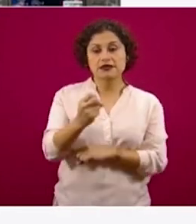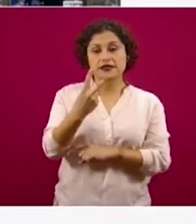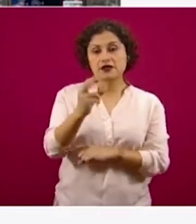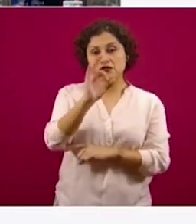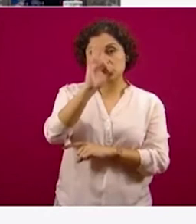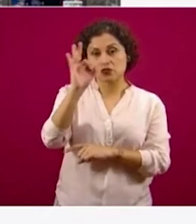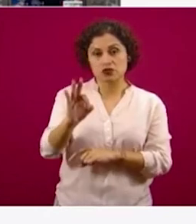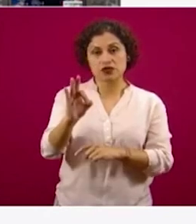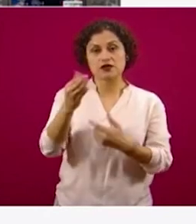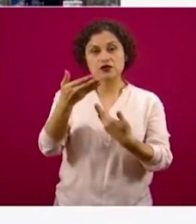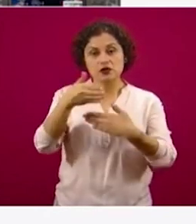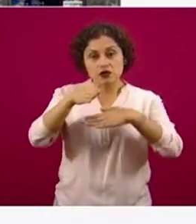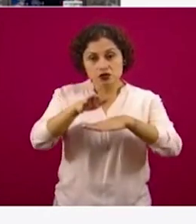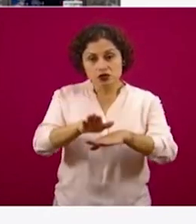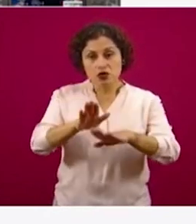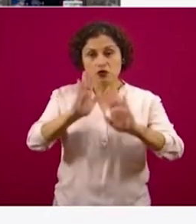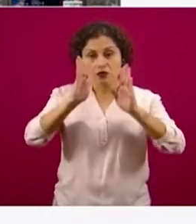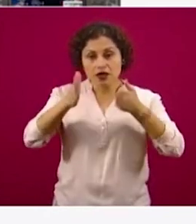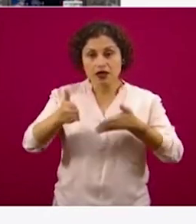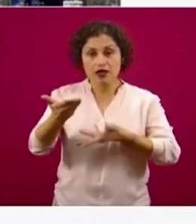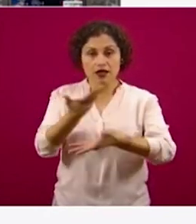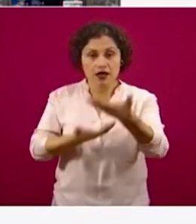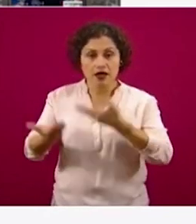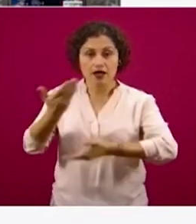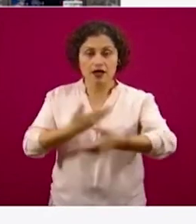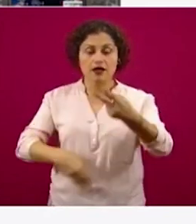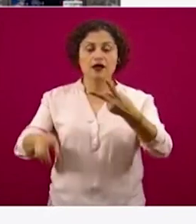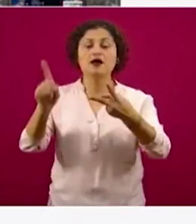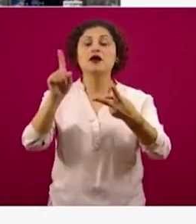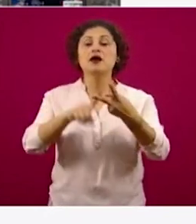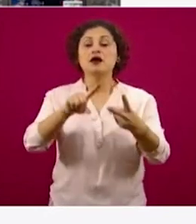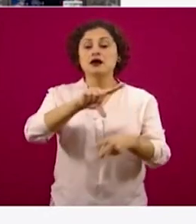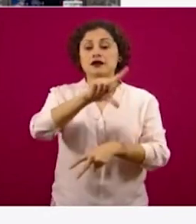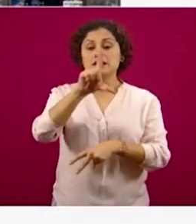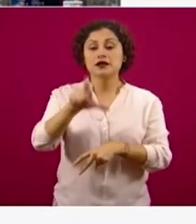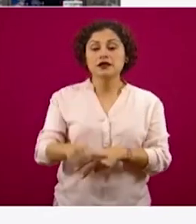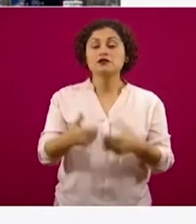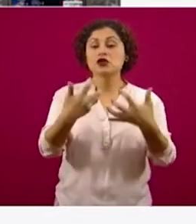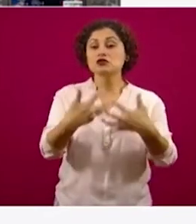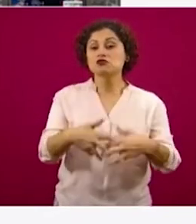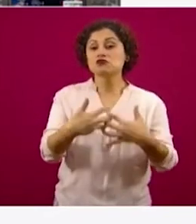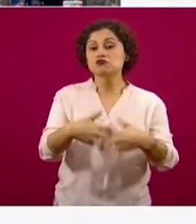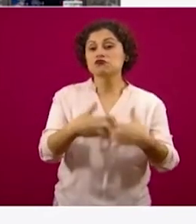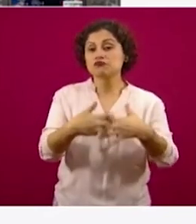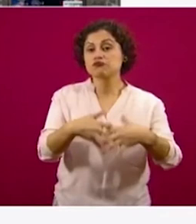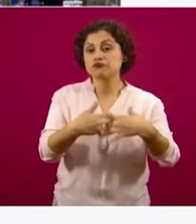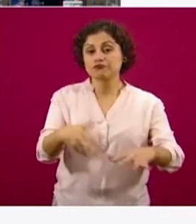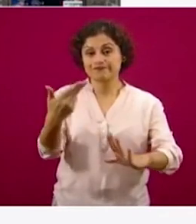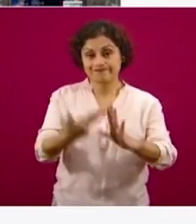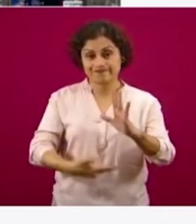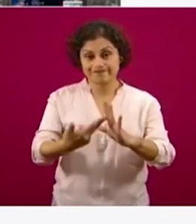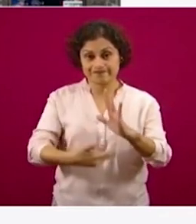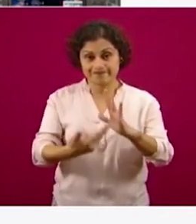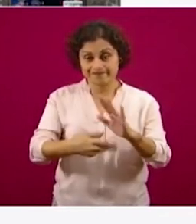comercio. Le siguen los talleres y las fábricas. Estas ocupan